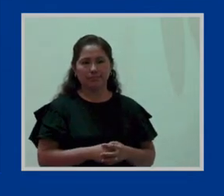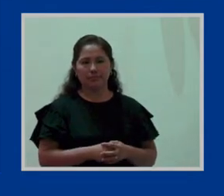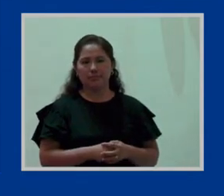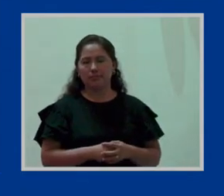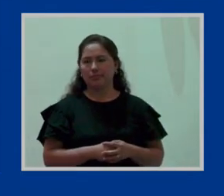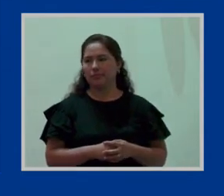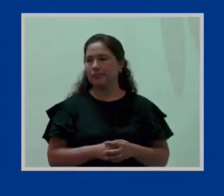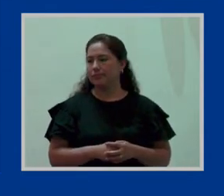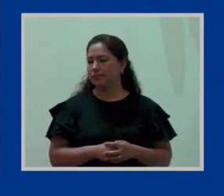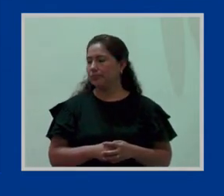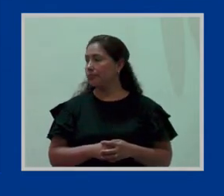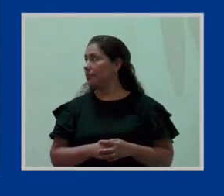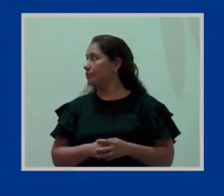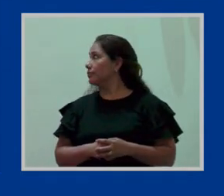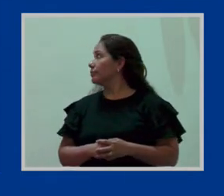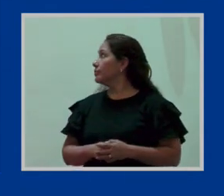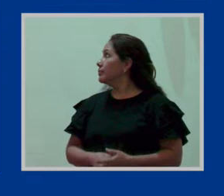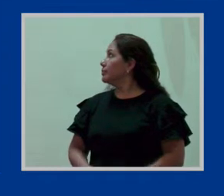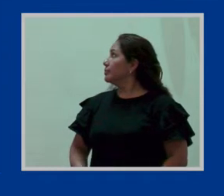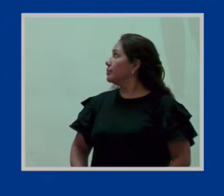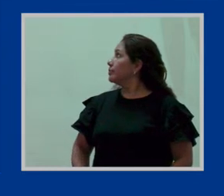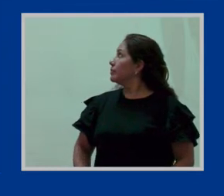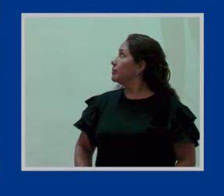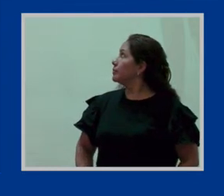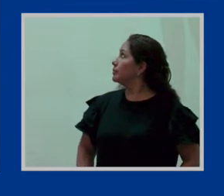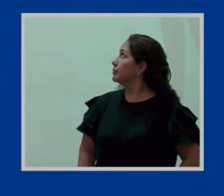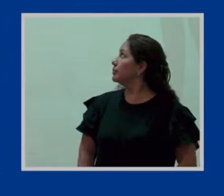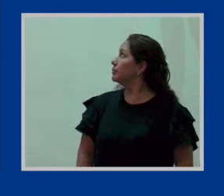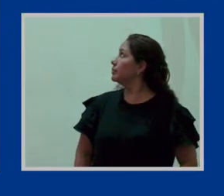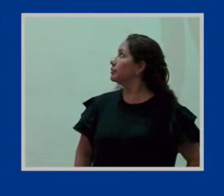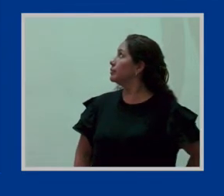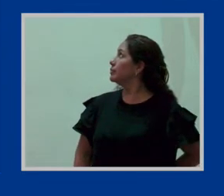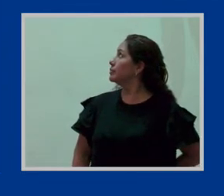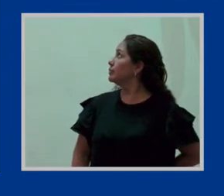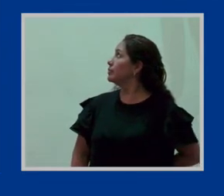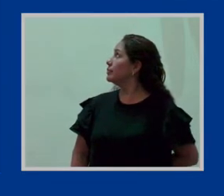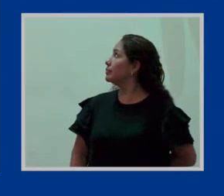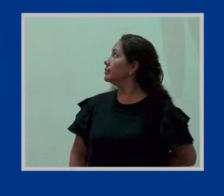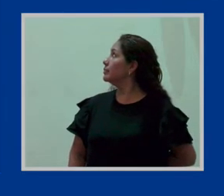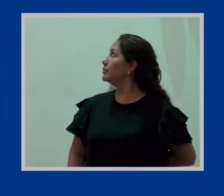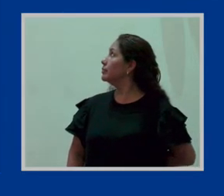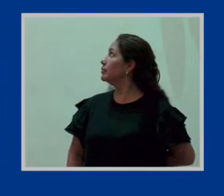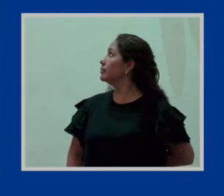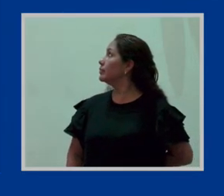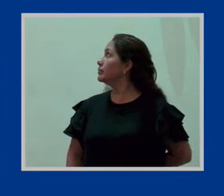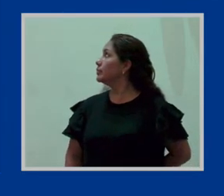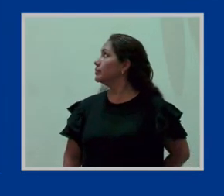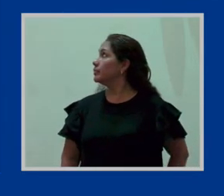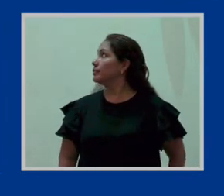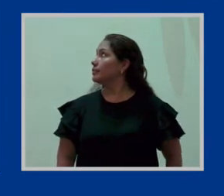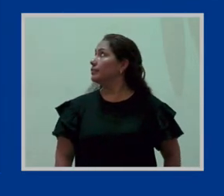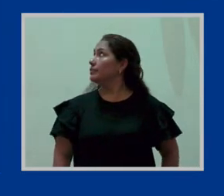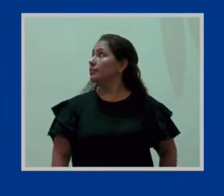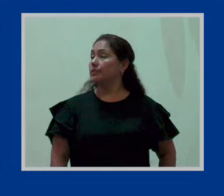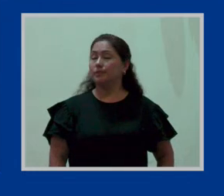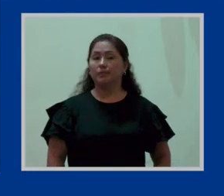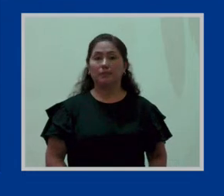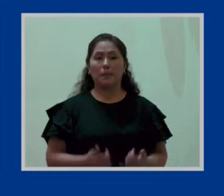Esta vez viene a ser en cuanto a lo que es la obligatoriedad, que ya lo hemos pasado.